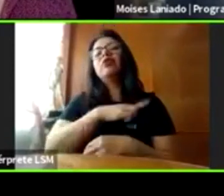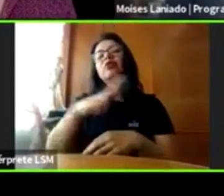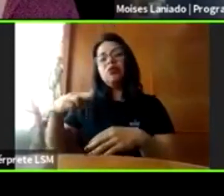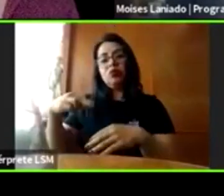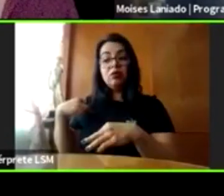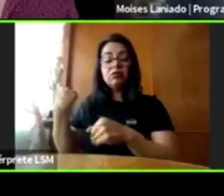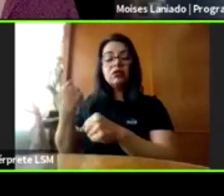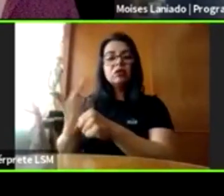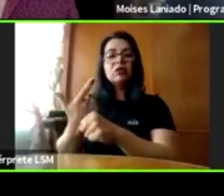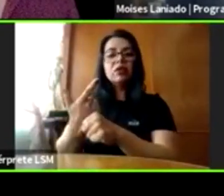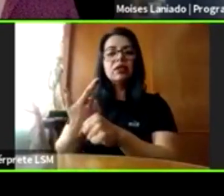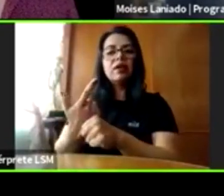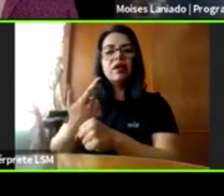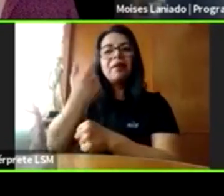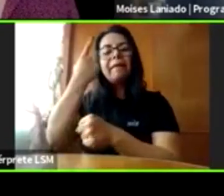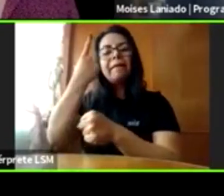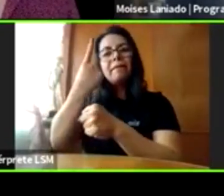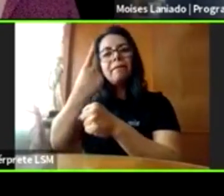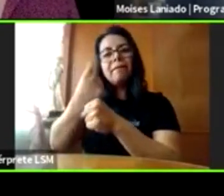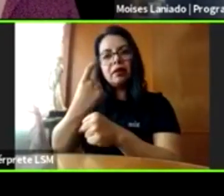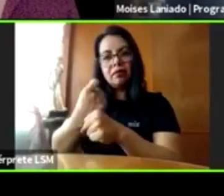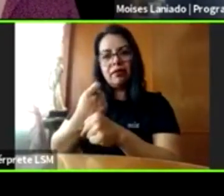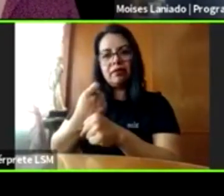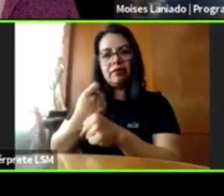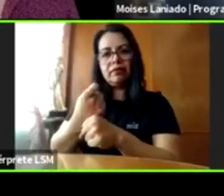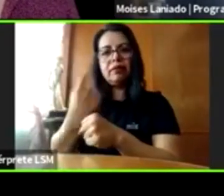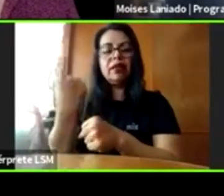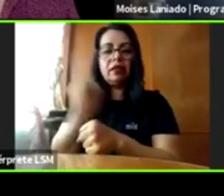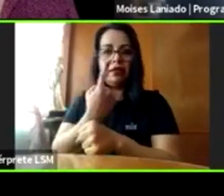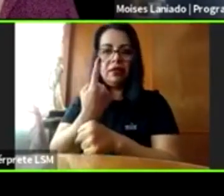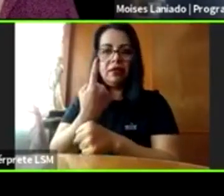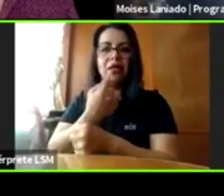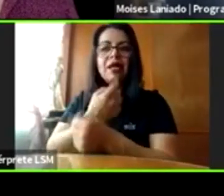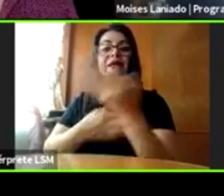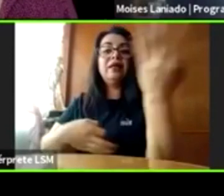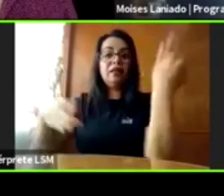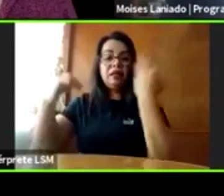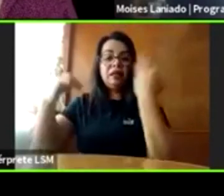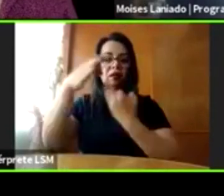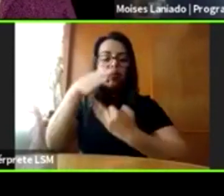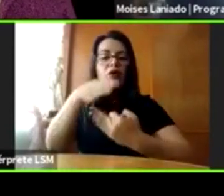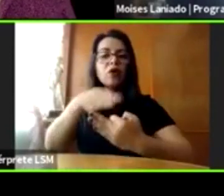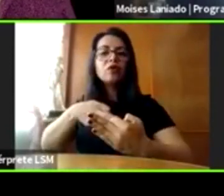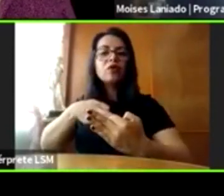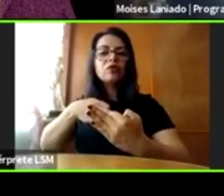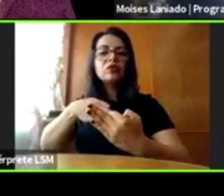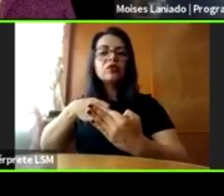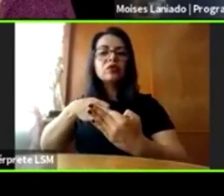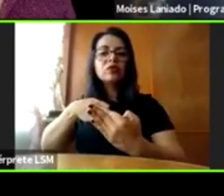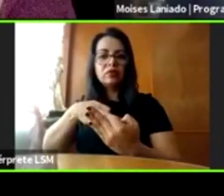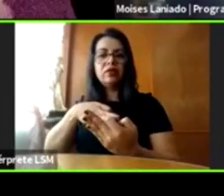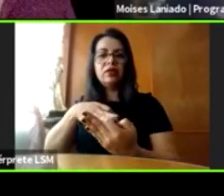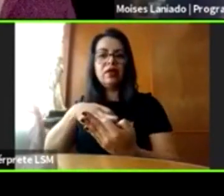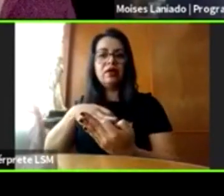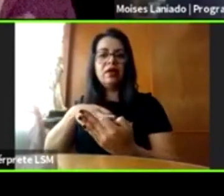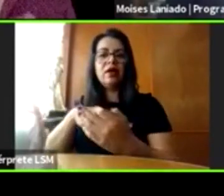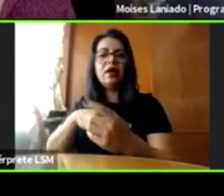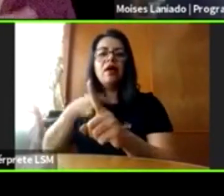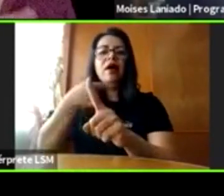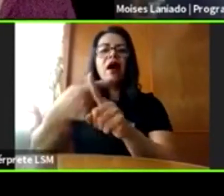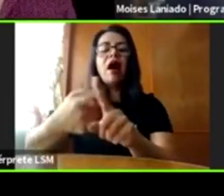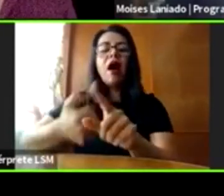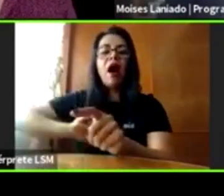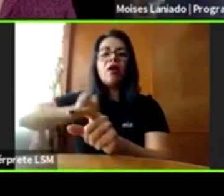cuenta, que lo primero es que todos reconozcamos qué es el abuso sexual infantil o la violencia sexual